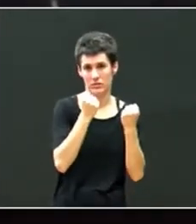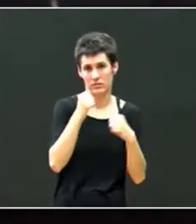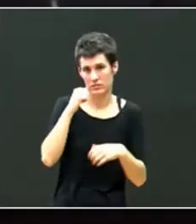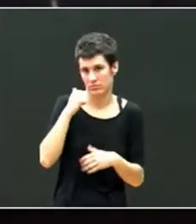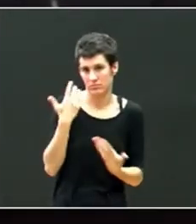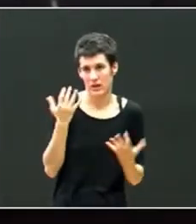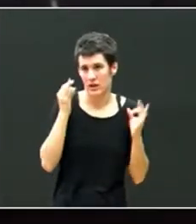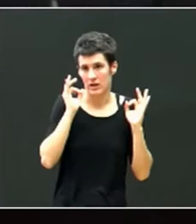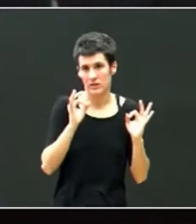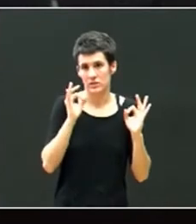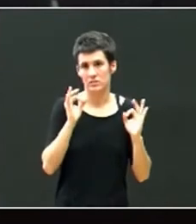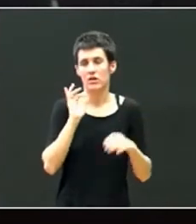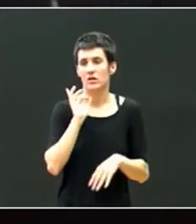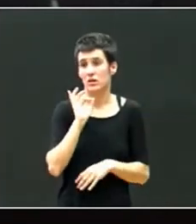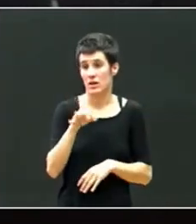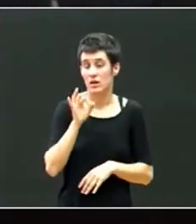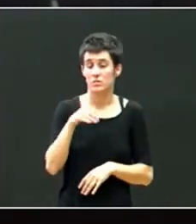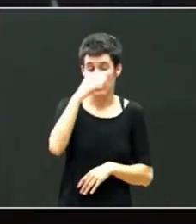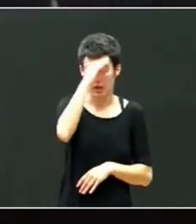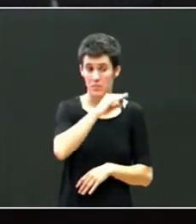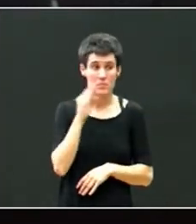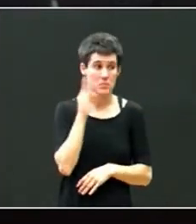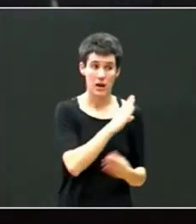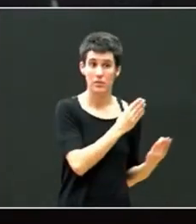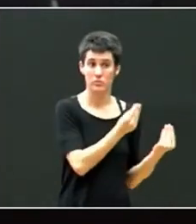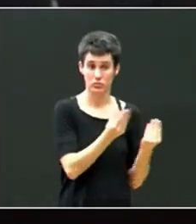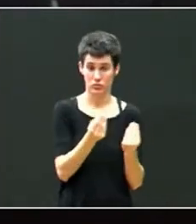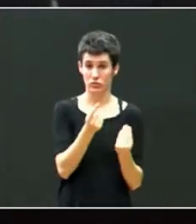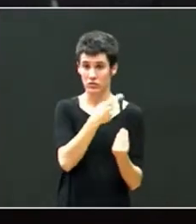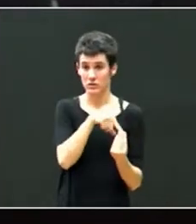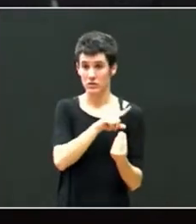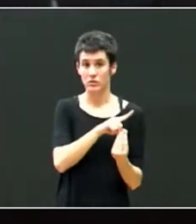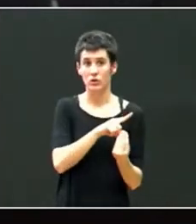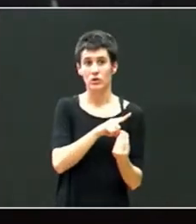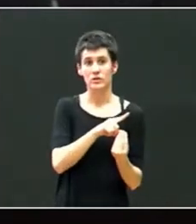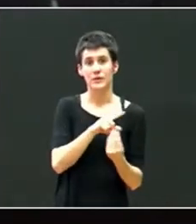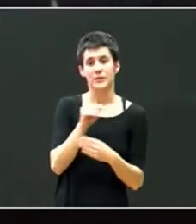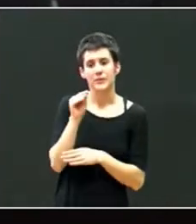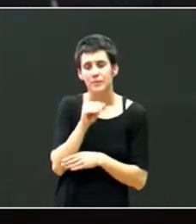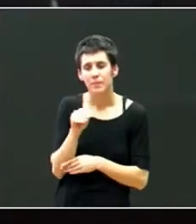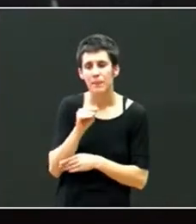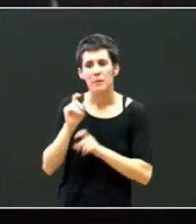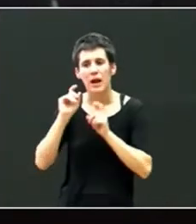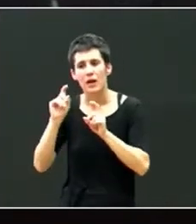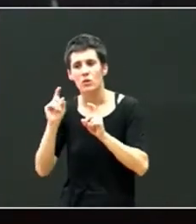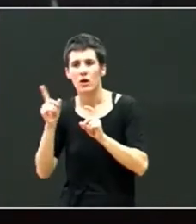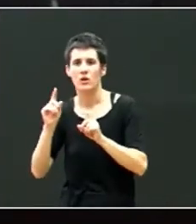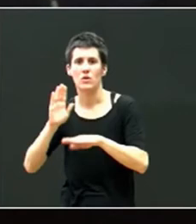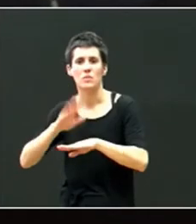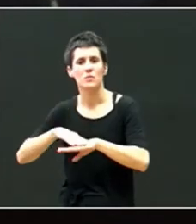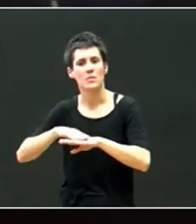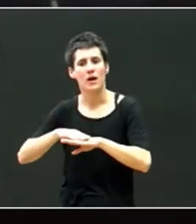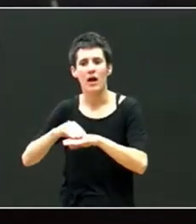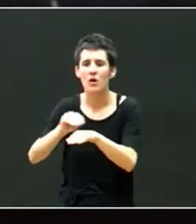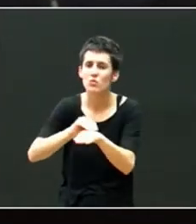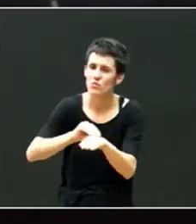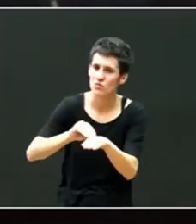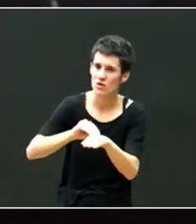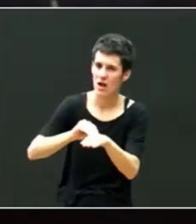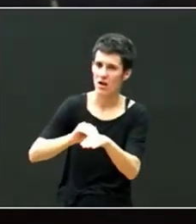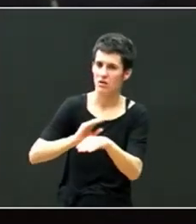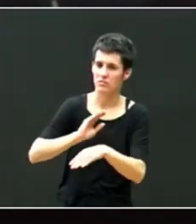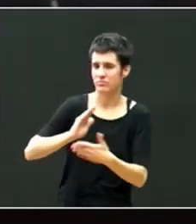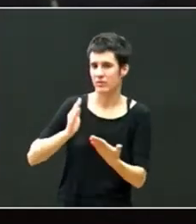y es verdad que muchos de estos padres crían no solo para educar a estos niños a carlos al ancho sino para sanarlos para repararlos de los daños